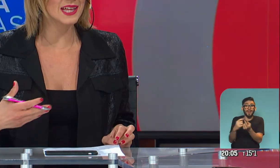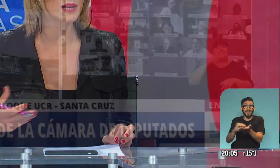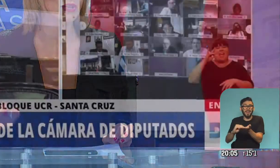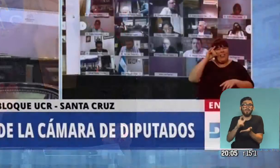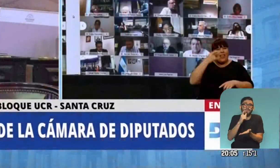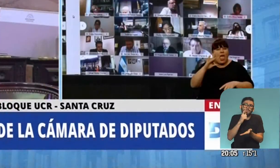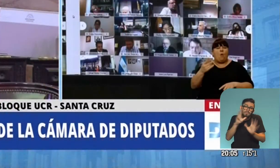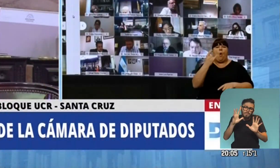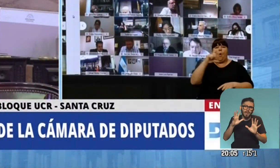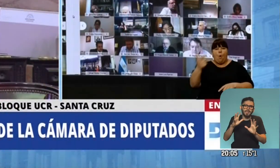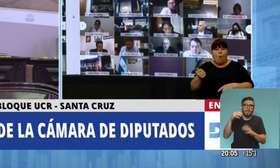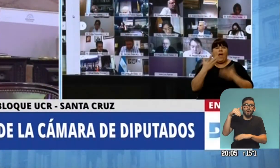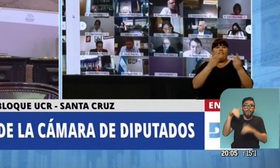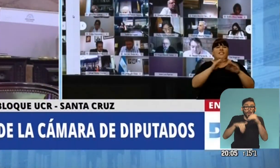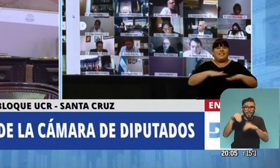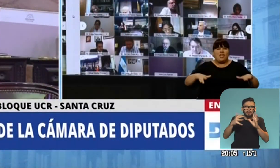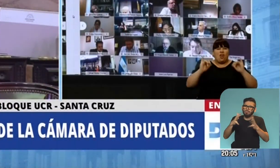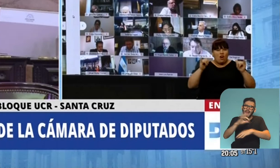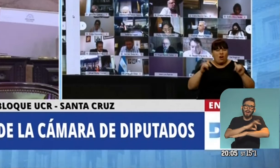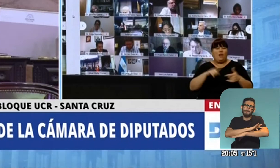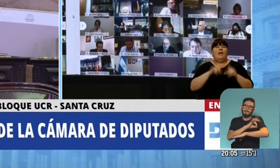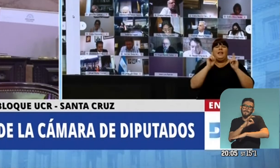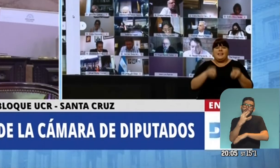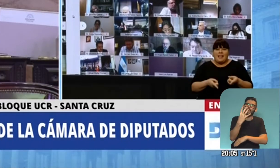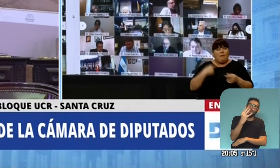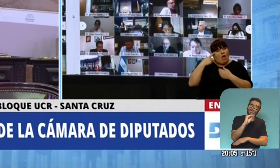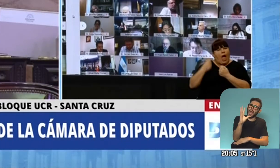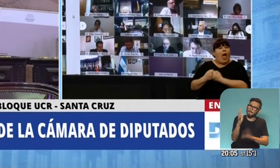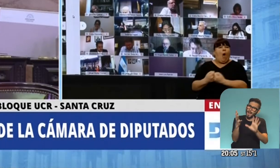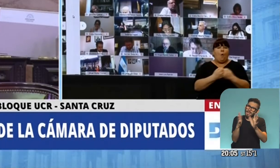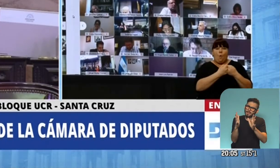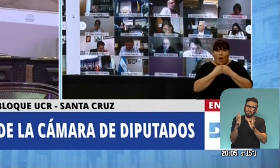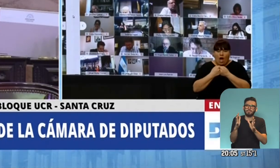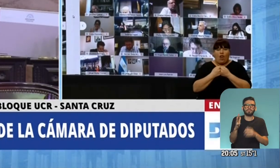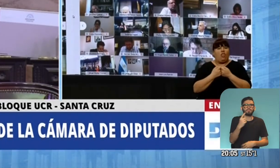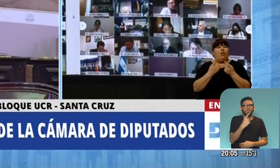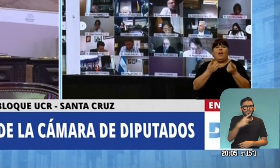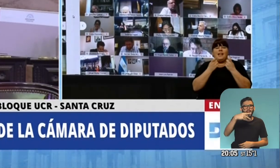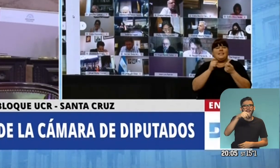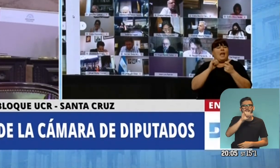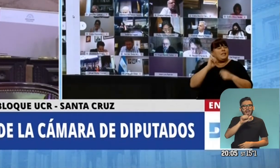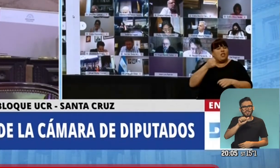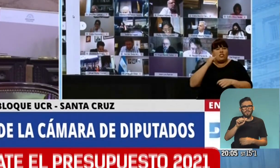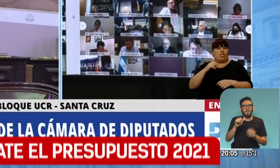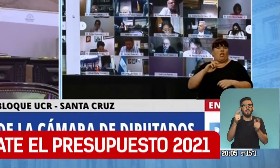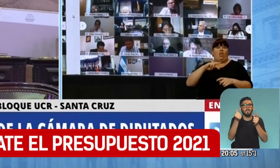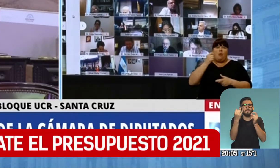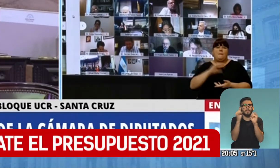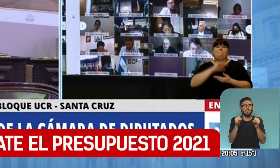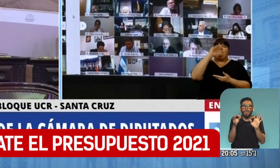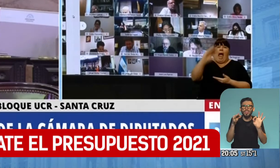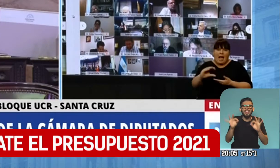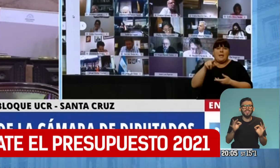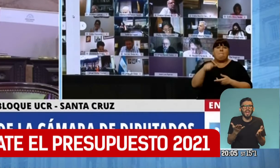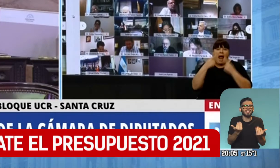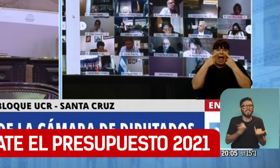ser ya entrada a la madrugada y como decía Gabriel, cerca de las 4 de la mañana. Nasa, ¿qué podemos analizar de los detalles que tiene este presupuesto? Bueno, Gaby,